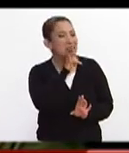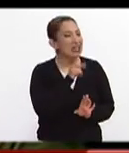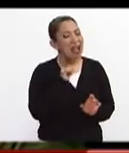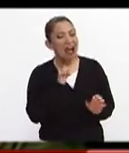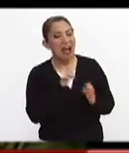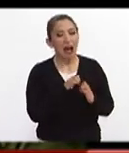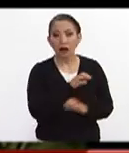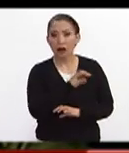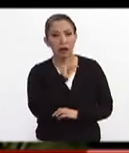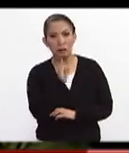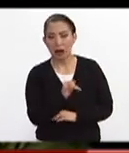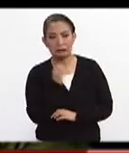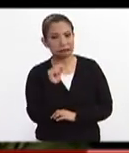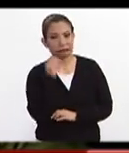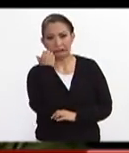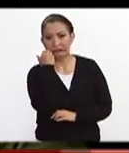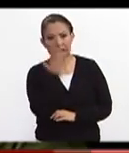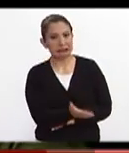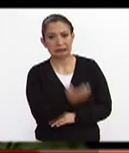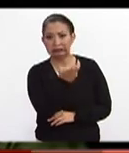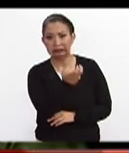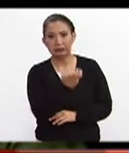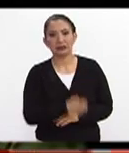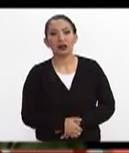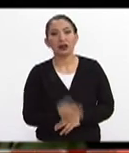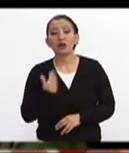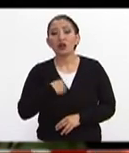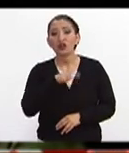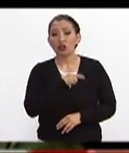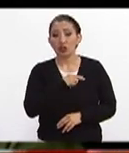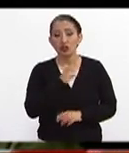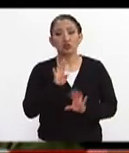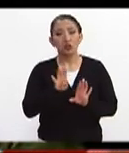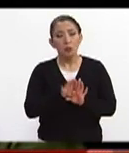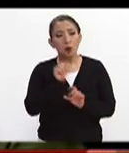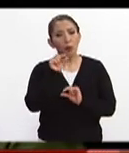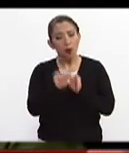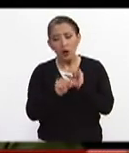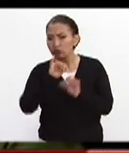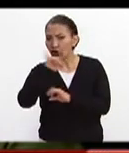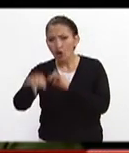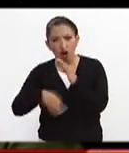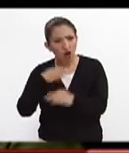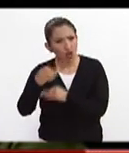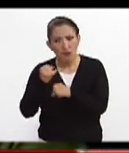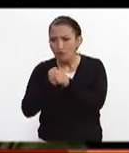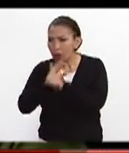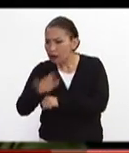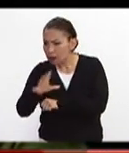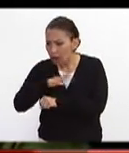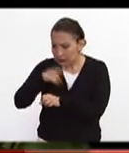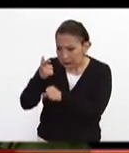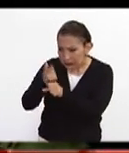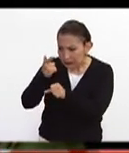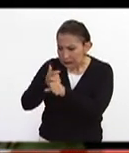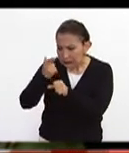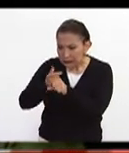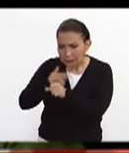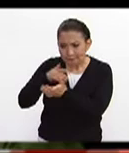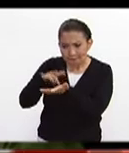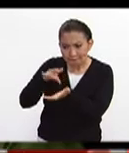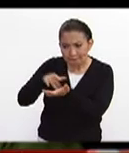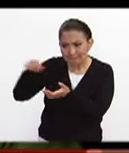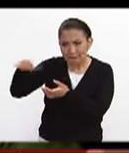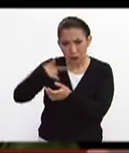expectativas. Nosotros hemos ido compartiendo toda la información que hemos obtenido